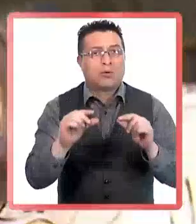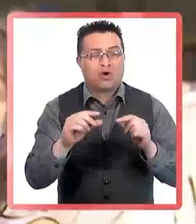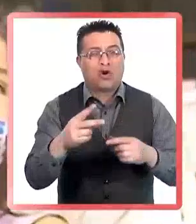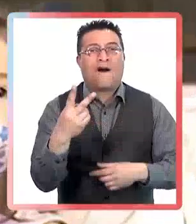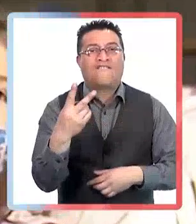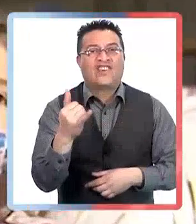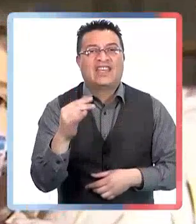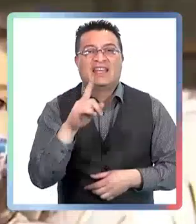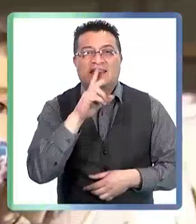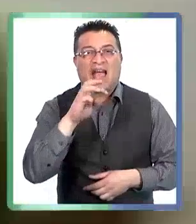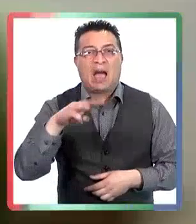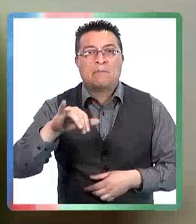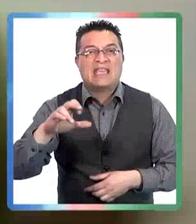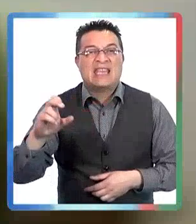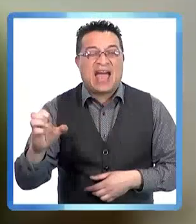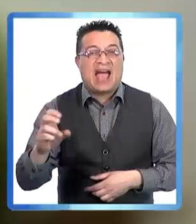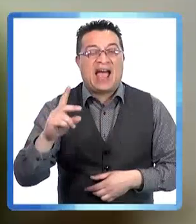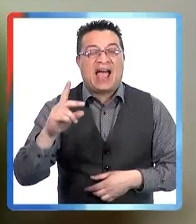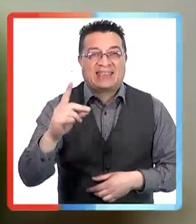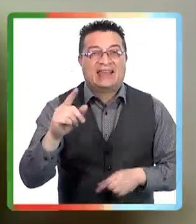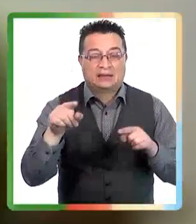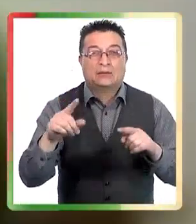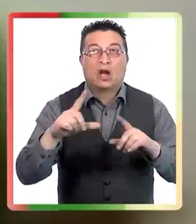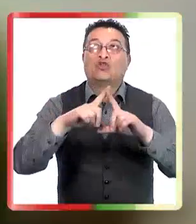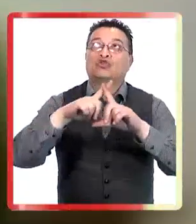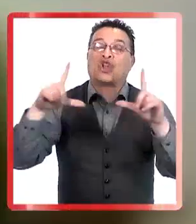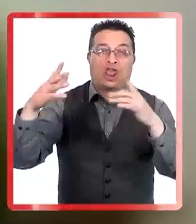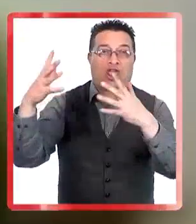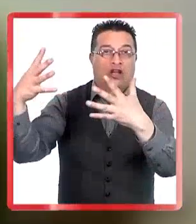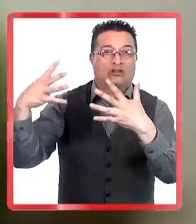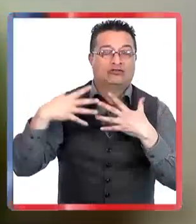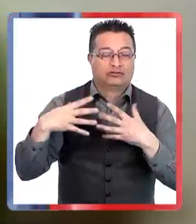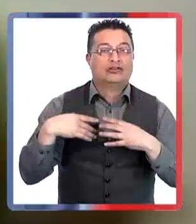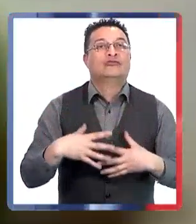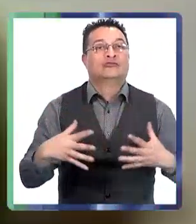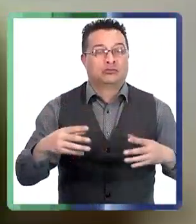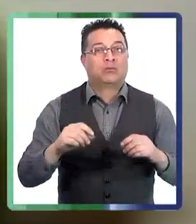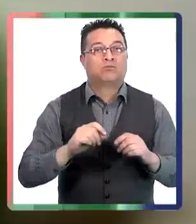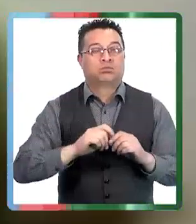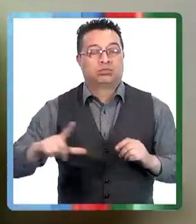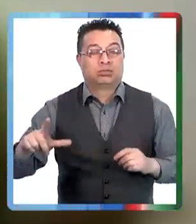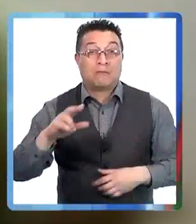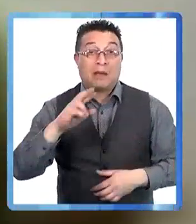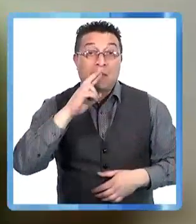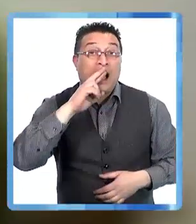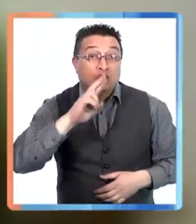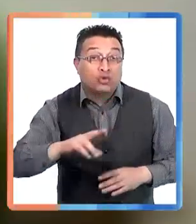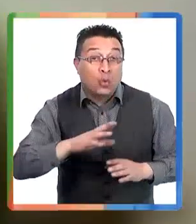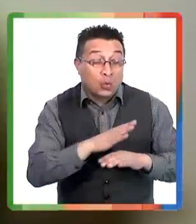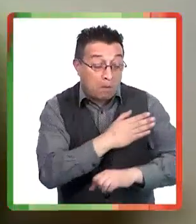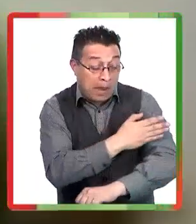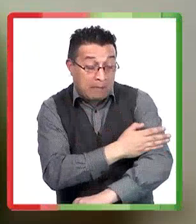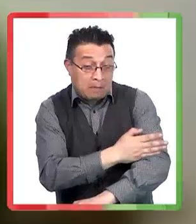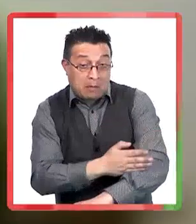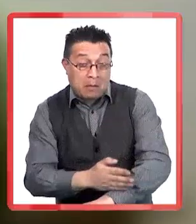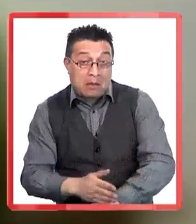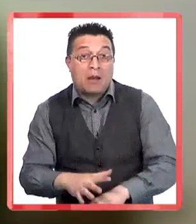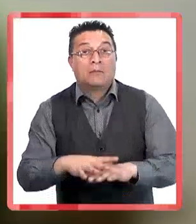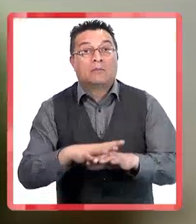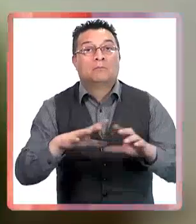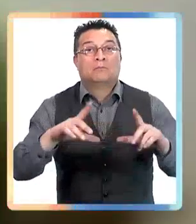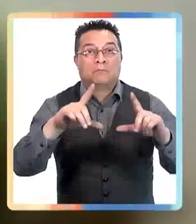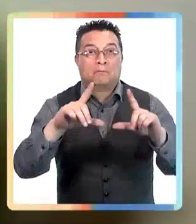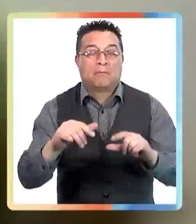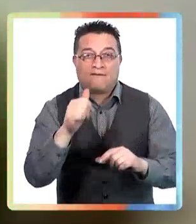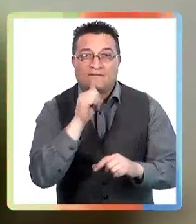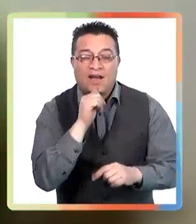déficit de vitamina D, porque la vitamina D se activa con la luz solar. Y mientras más al sur nos encontremos, más es